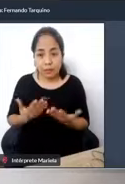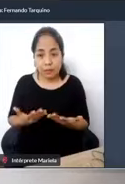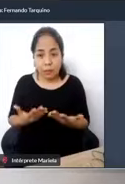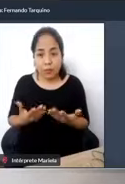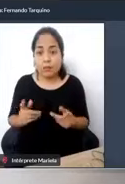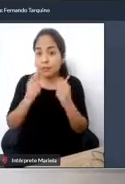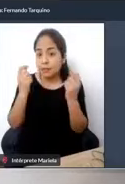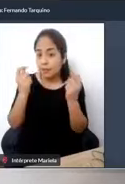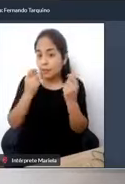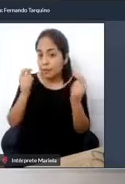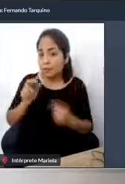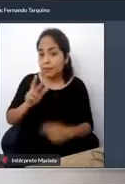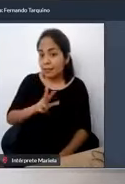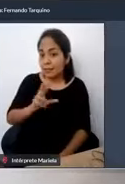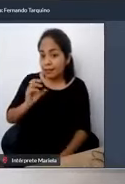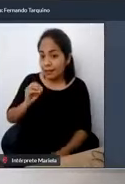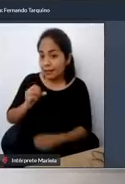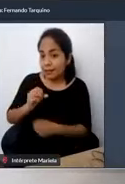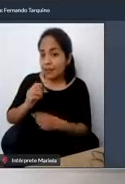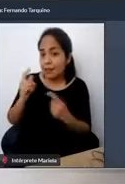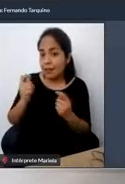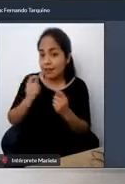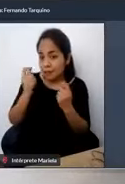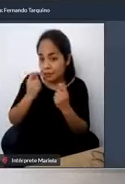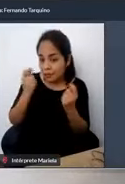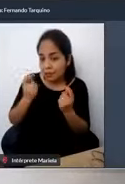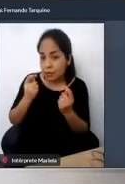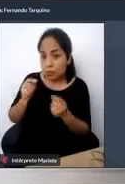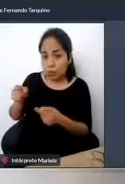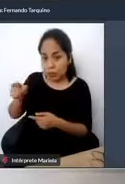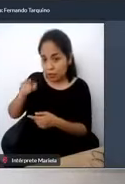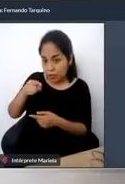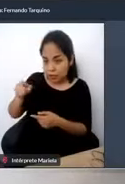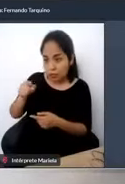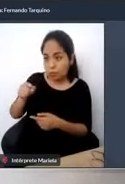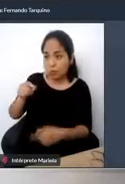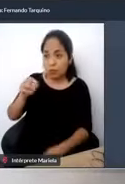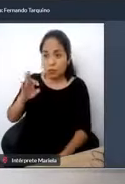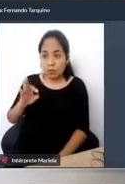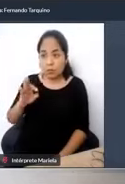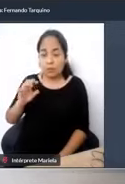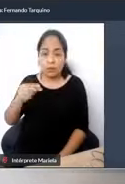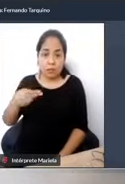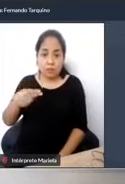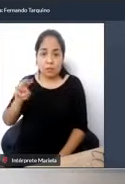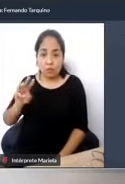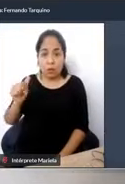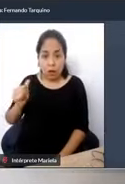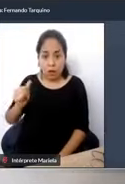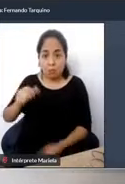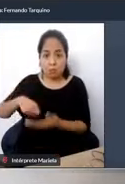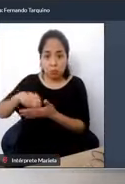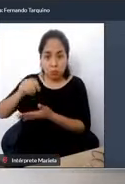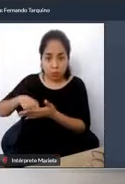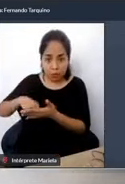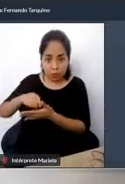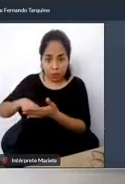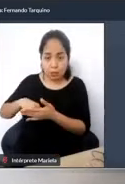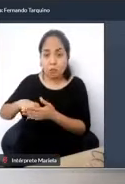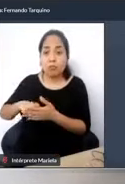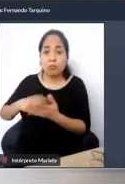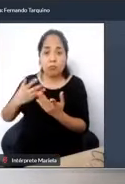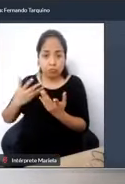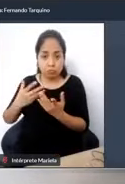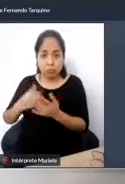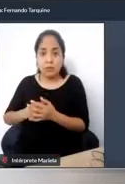que ellos firmaron el acta de personas con discapacidad en el año 90 por el presidente